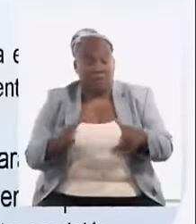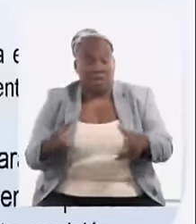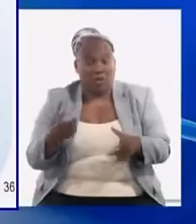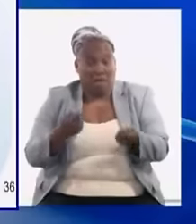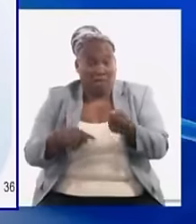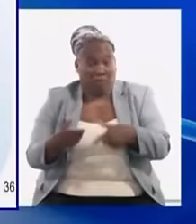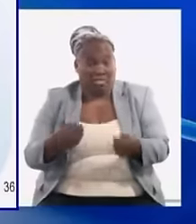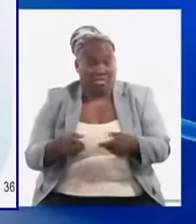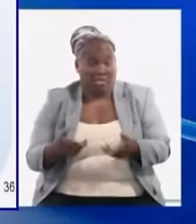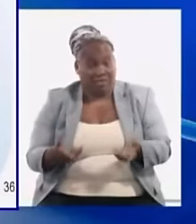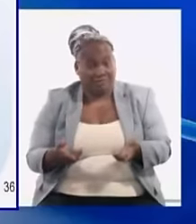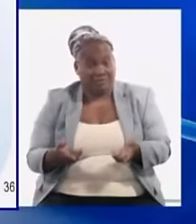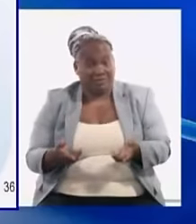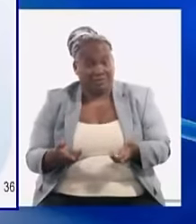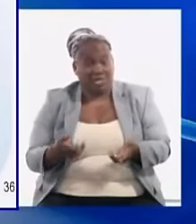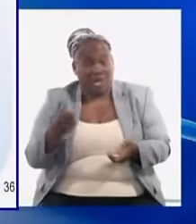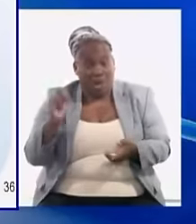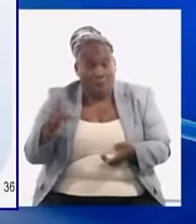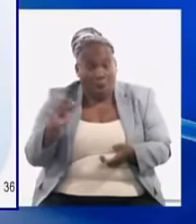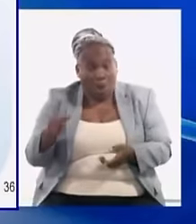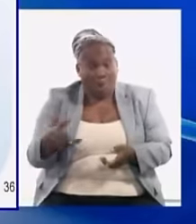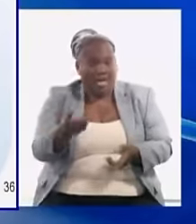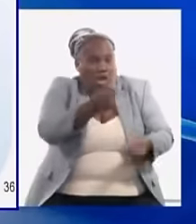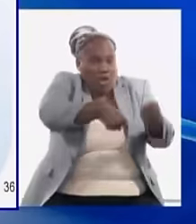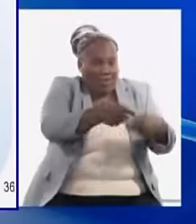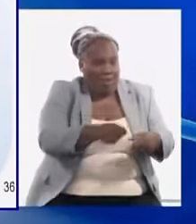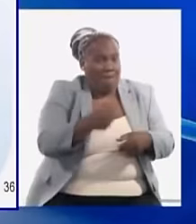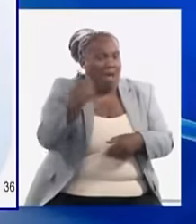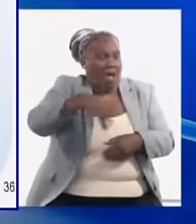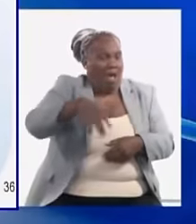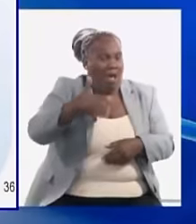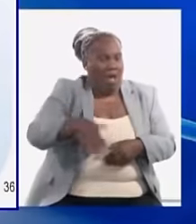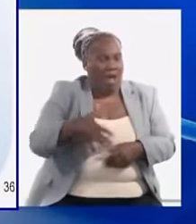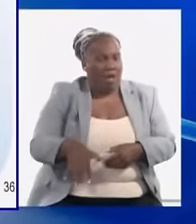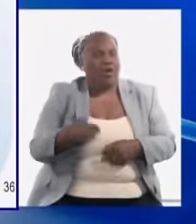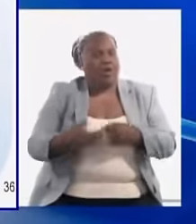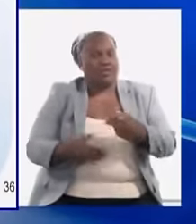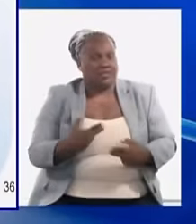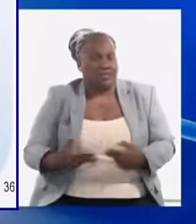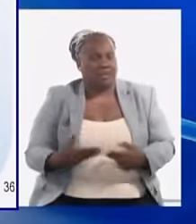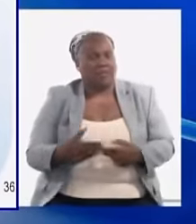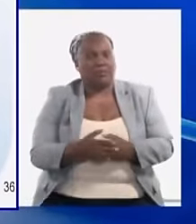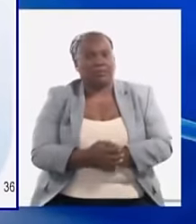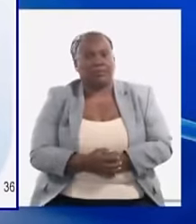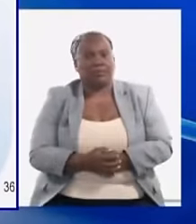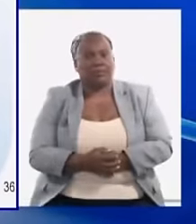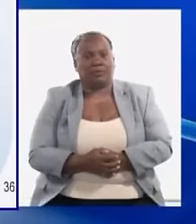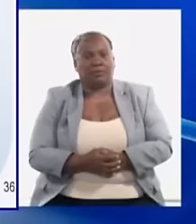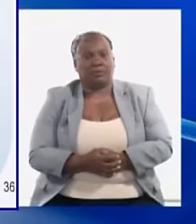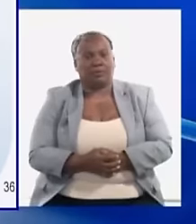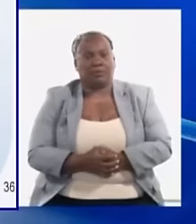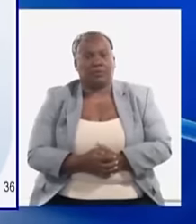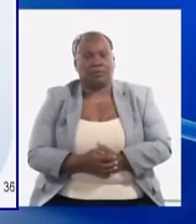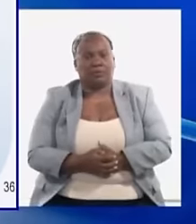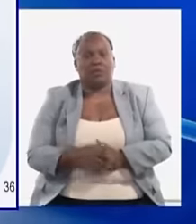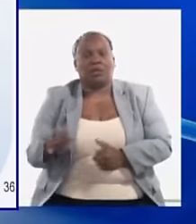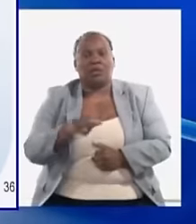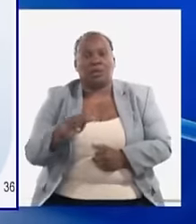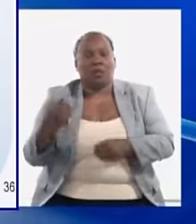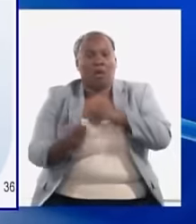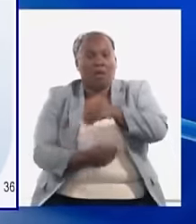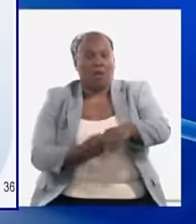lo haremos también con toda la justicia a gradualidad pero es necesario tenemos también que modificar